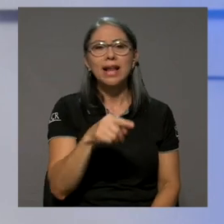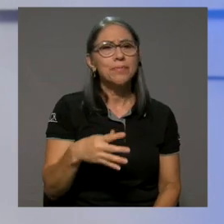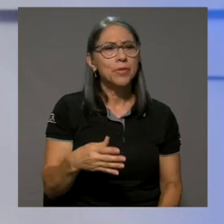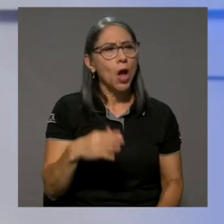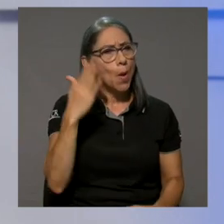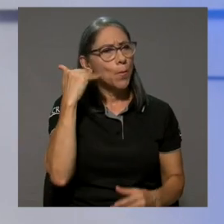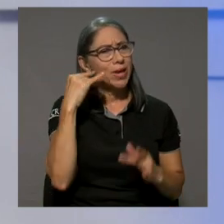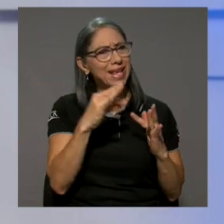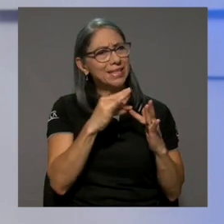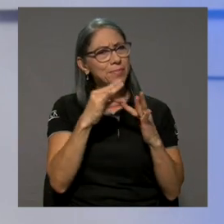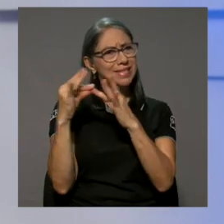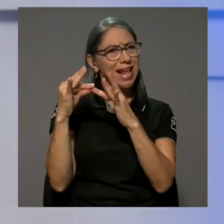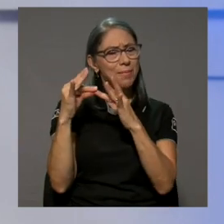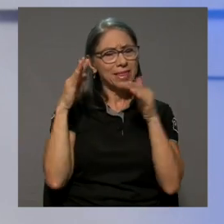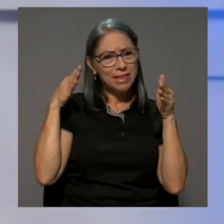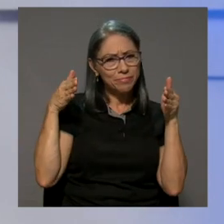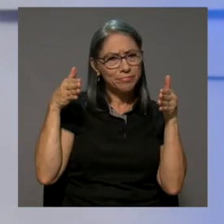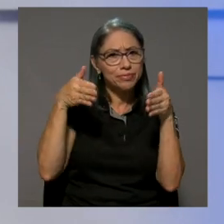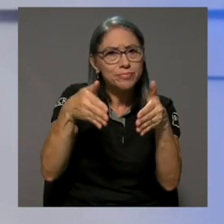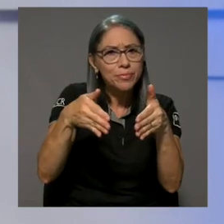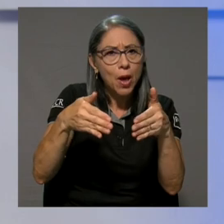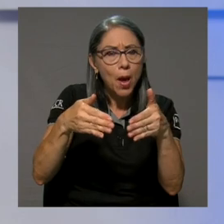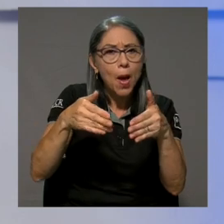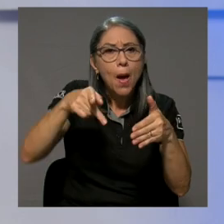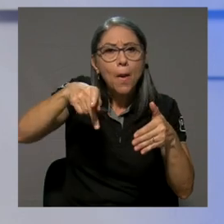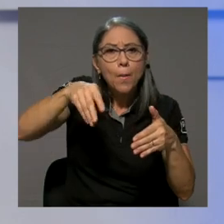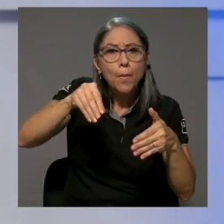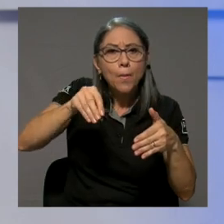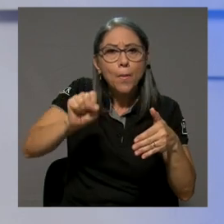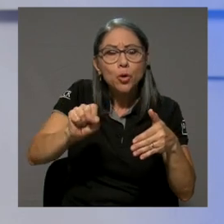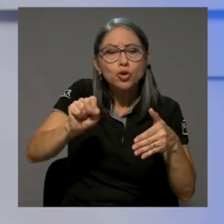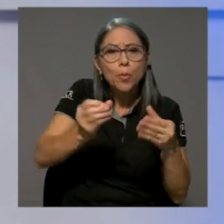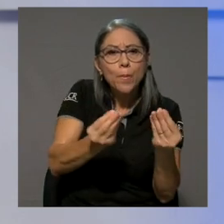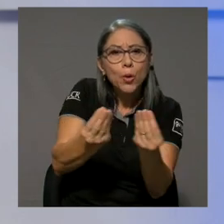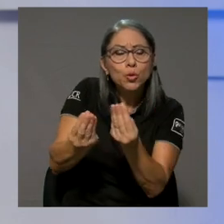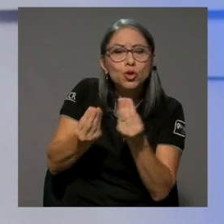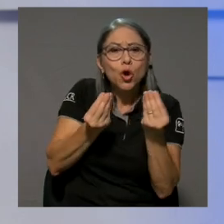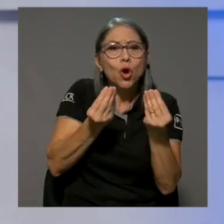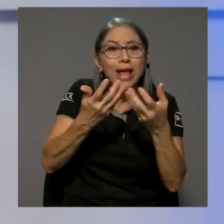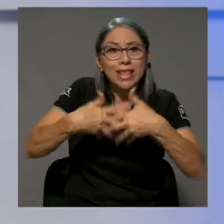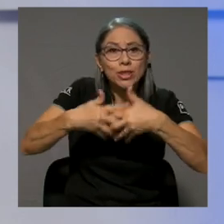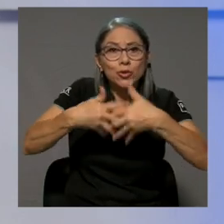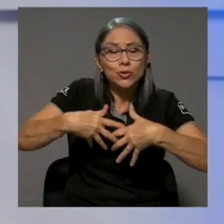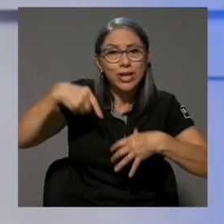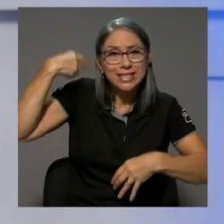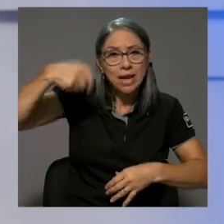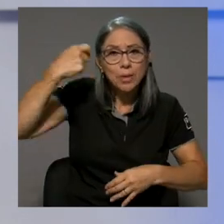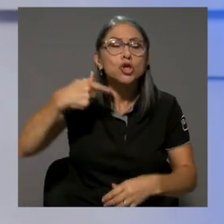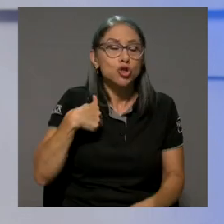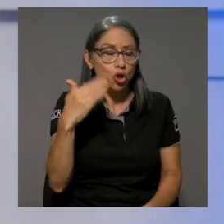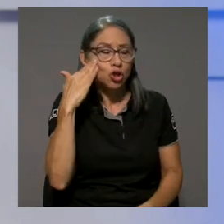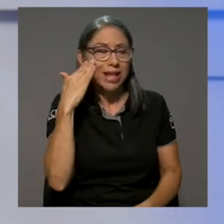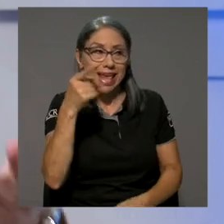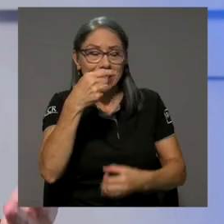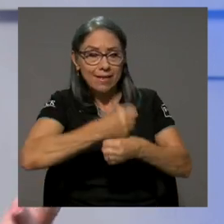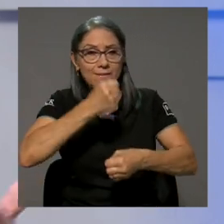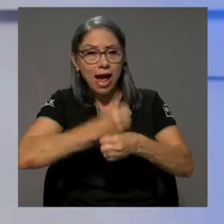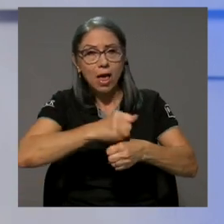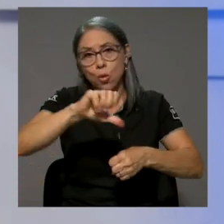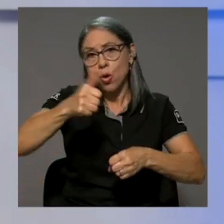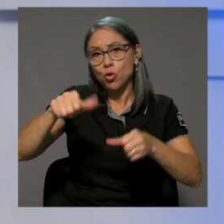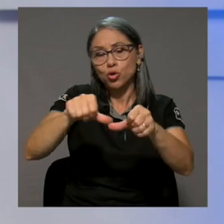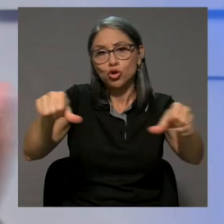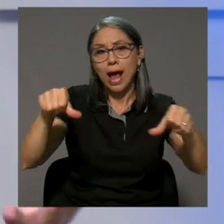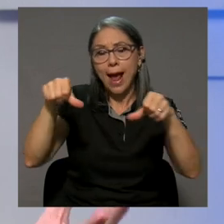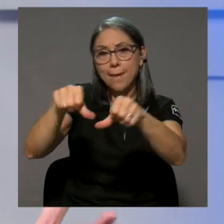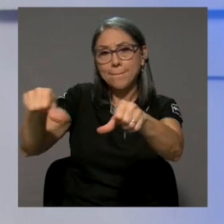llevó a dedicarte especialmente al ámbito de la postproducción en la industria cinematográfica. Sé que has trabajado,